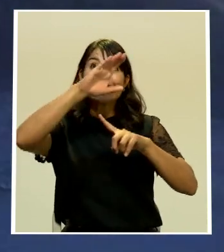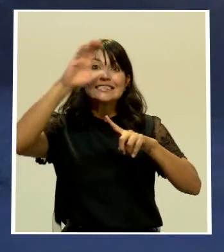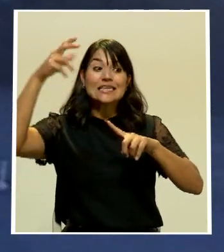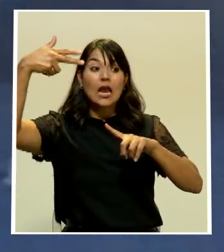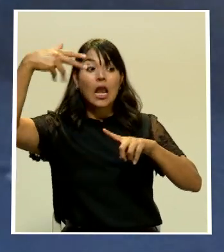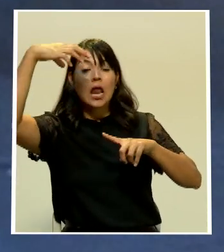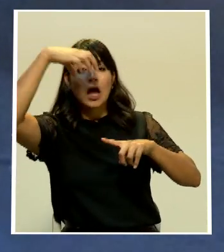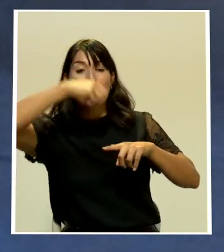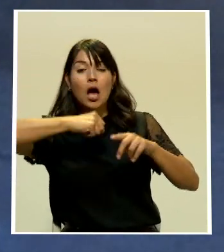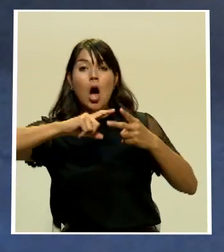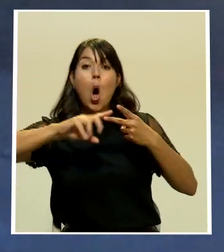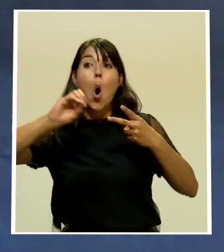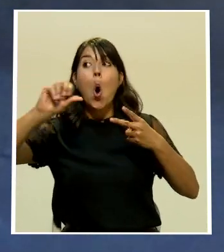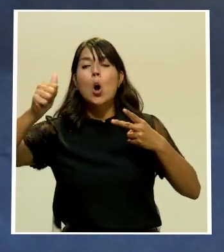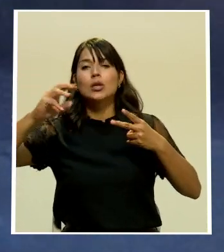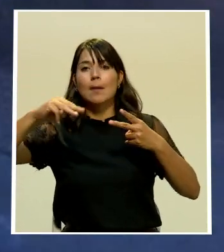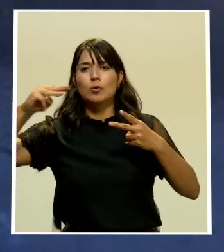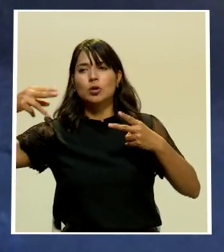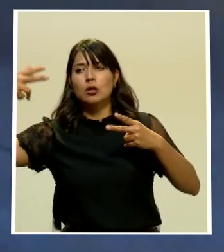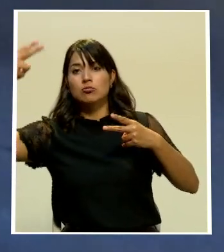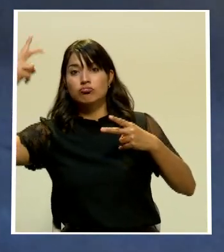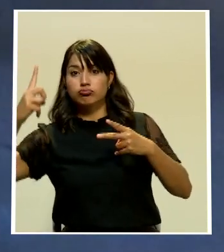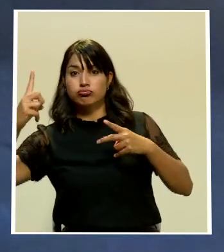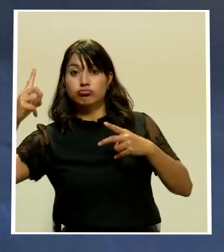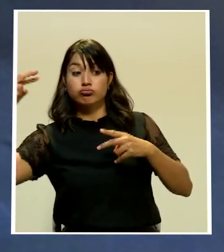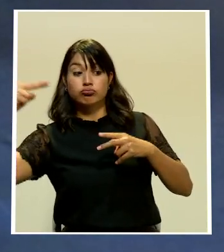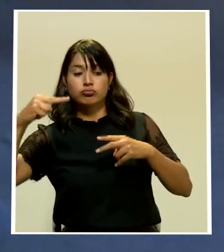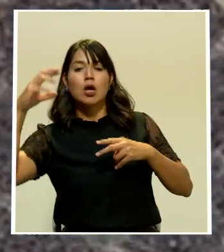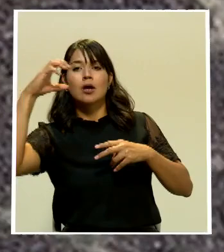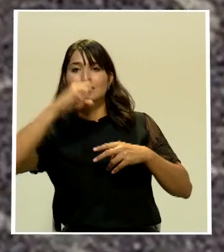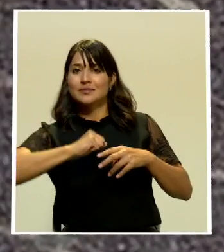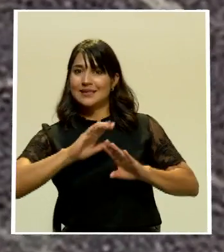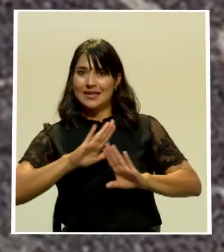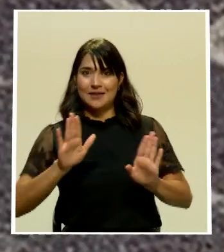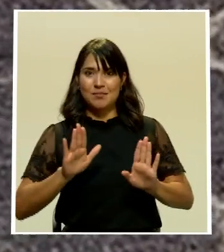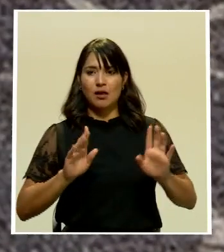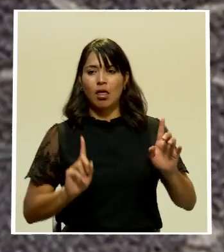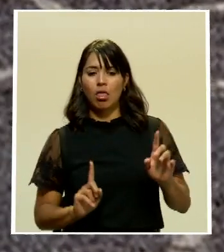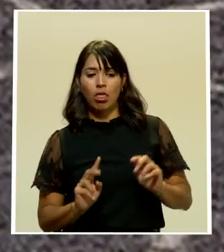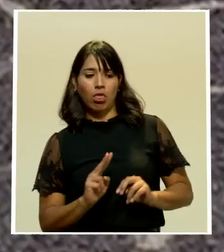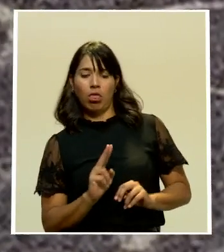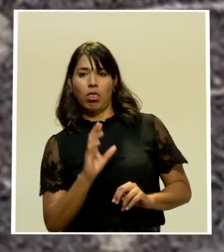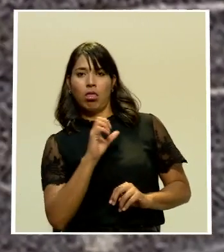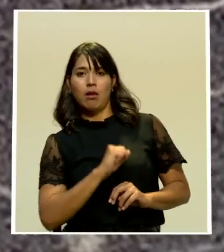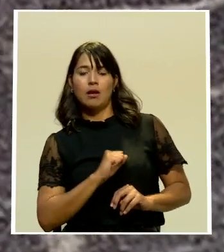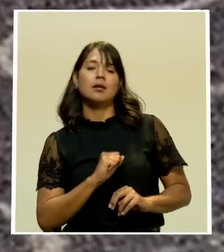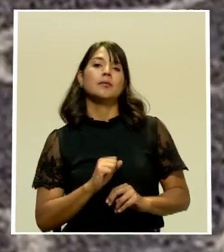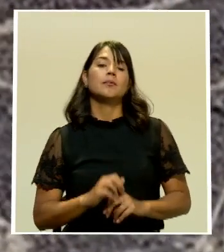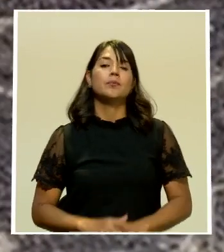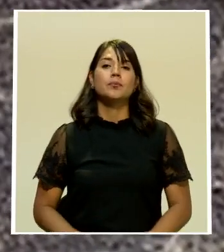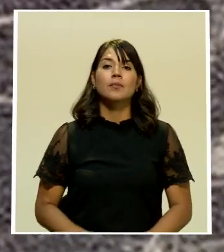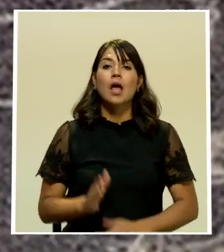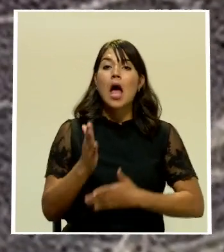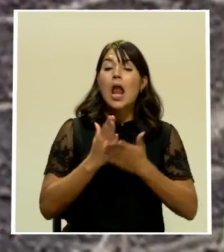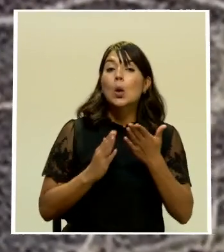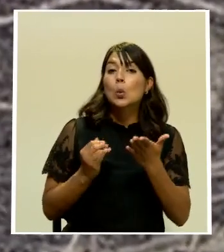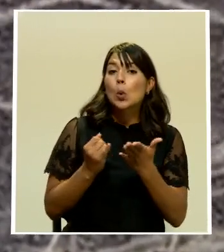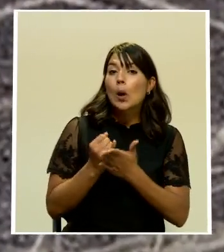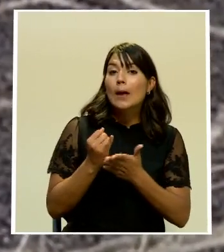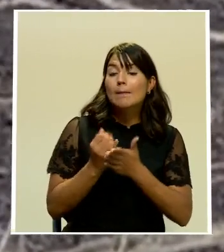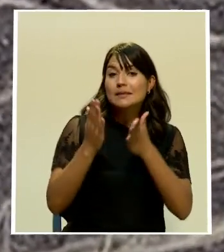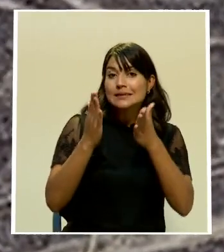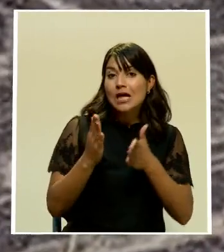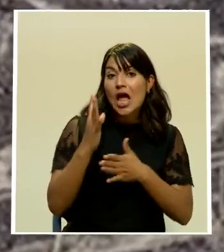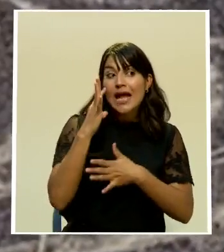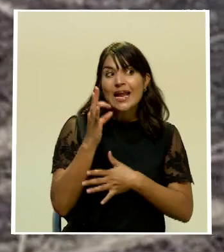Están situadas en el desierto a unos 350 kilómetros al sur de Lima y su significado real es un enigma Algunos investigadores